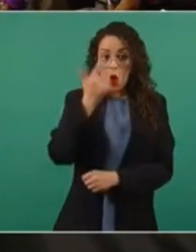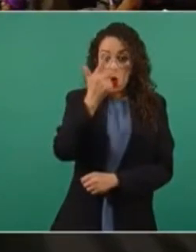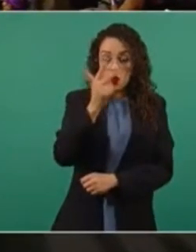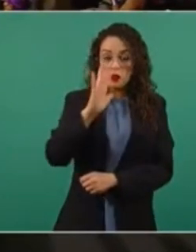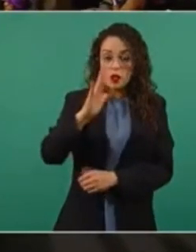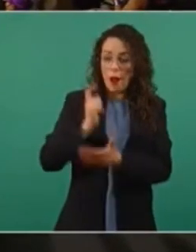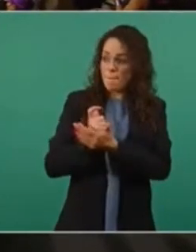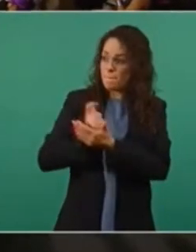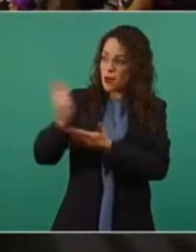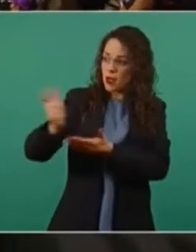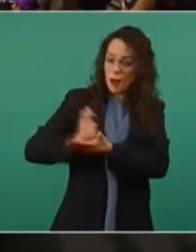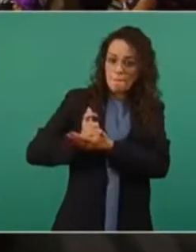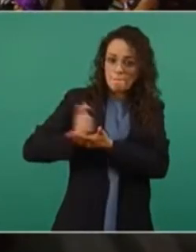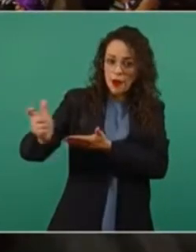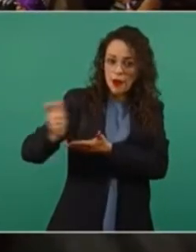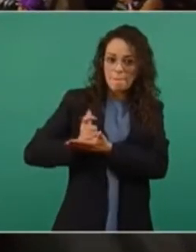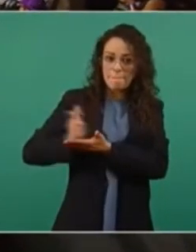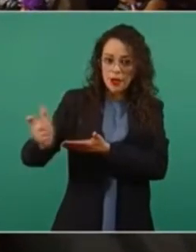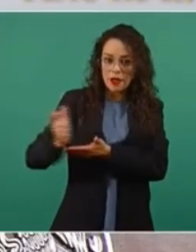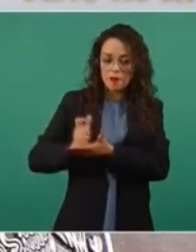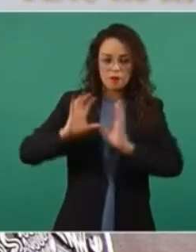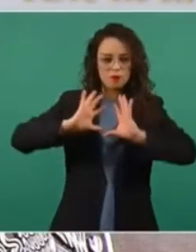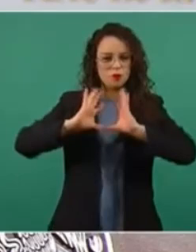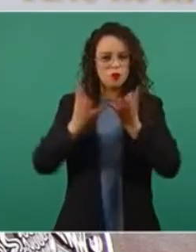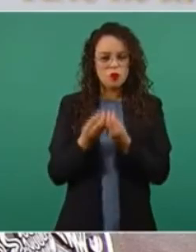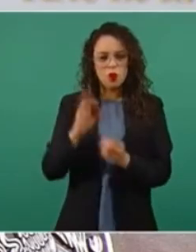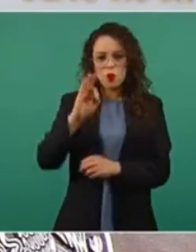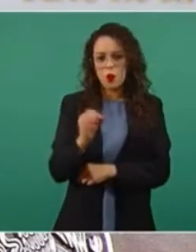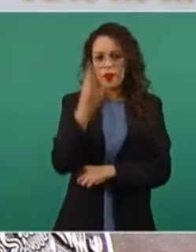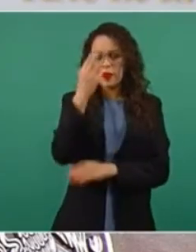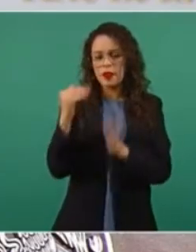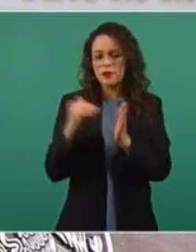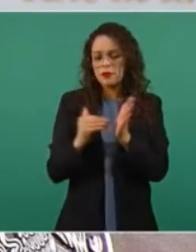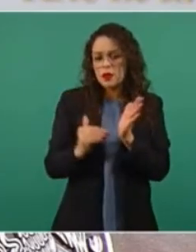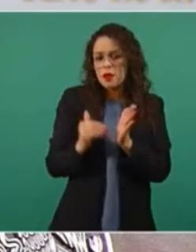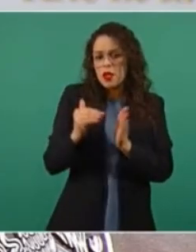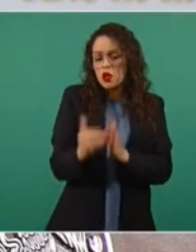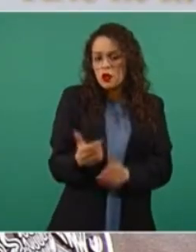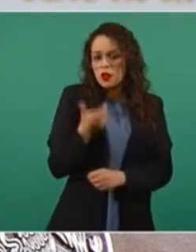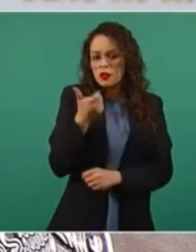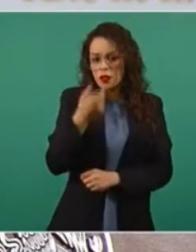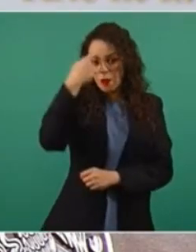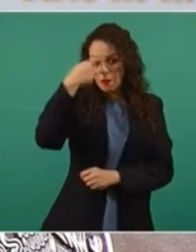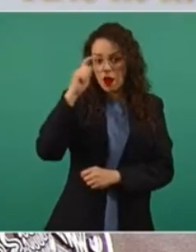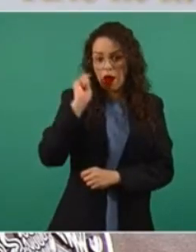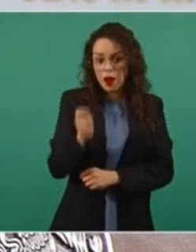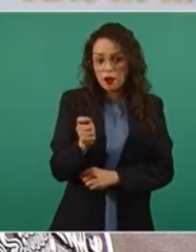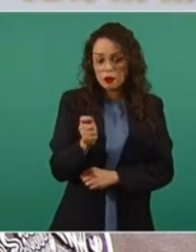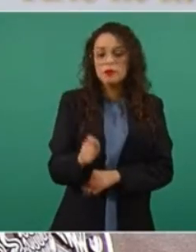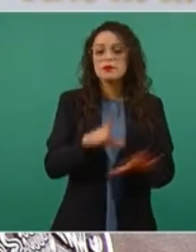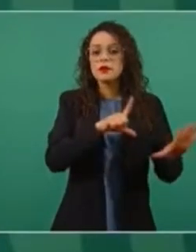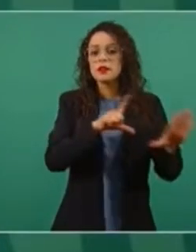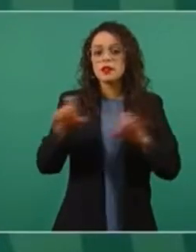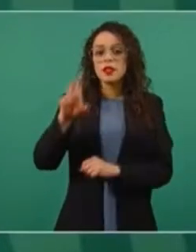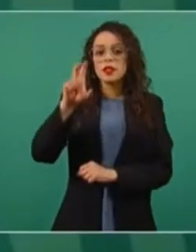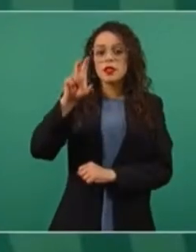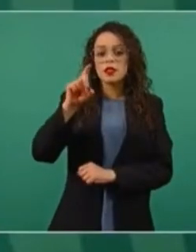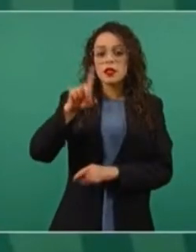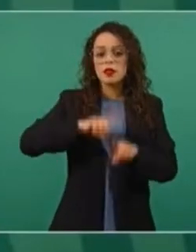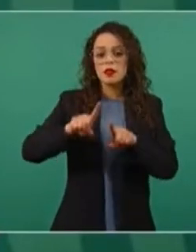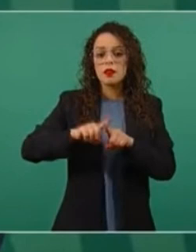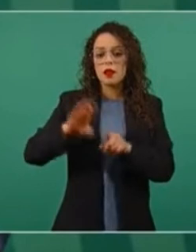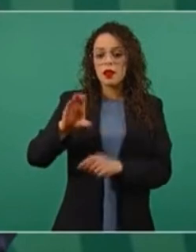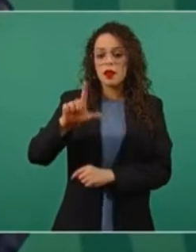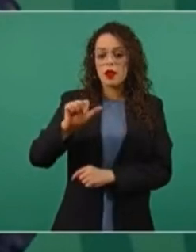se le han hecho un depósito de 43 mil millones de pesos para la adjudicación de 730 claves